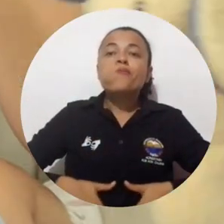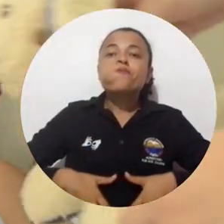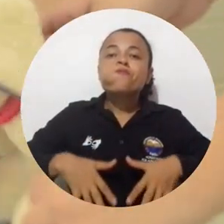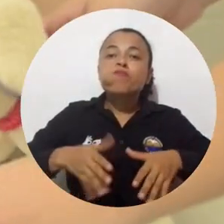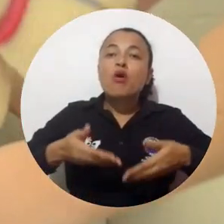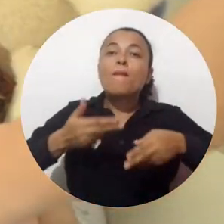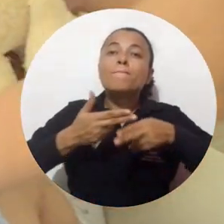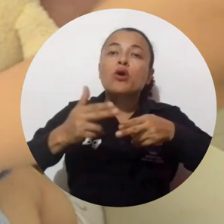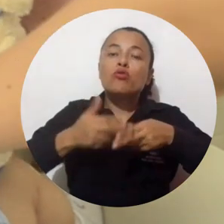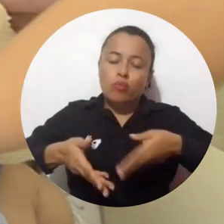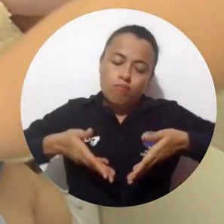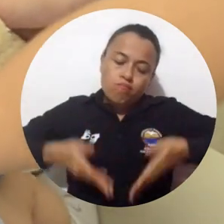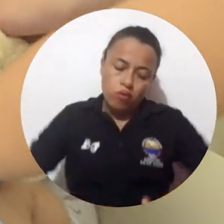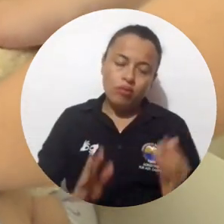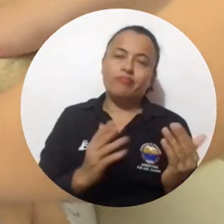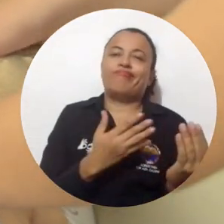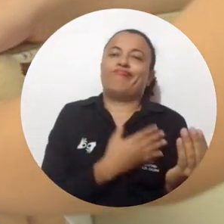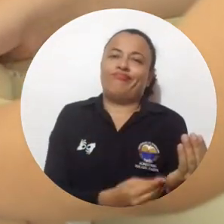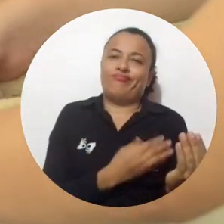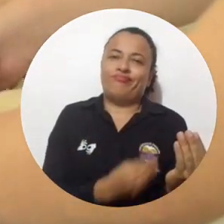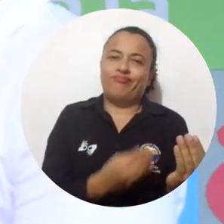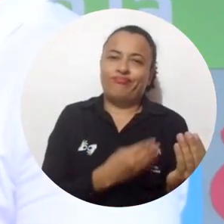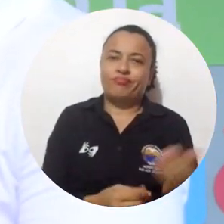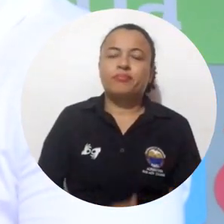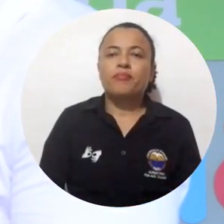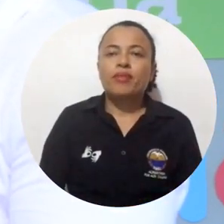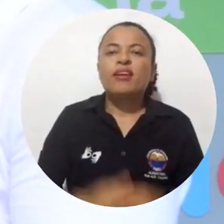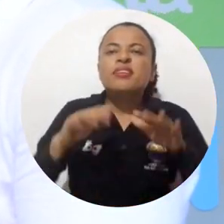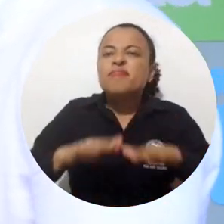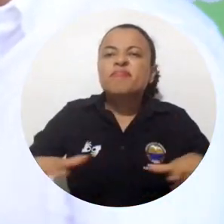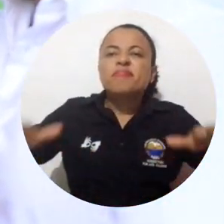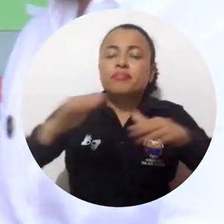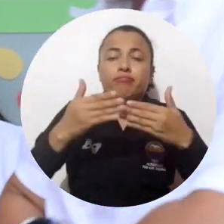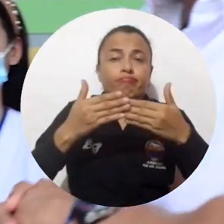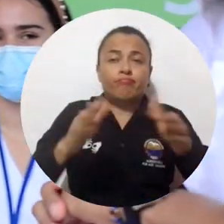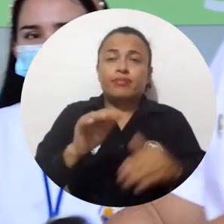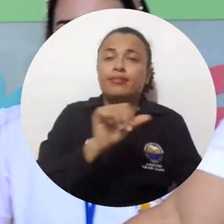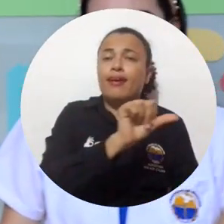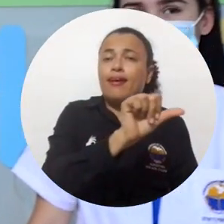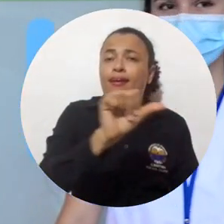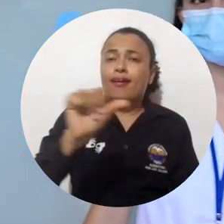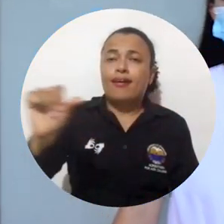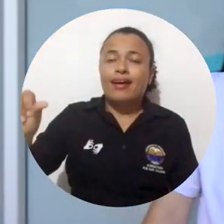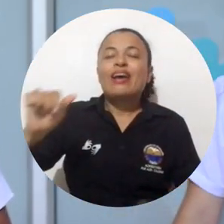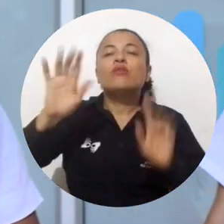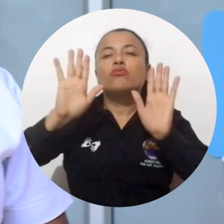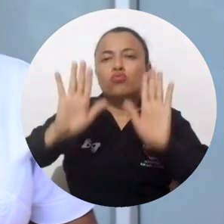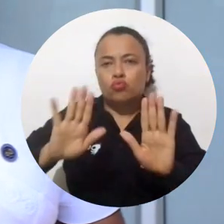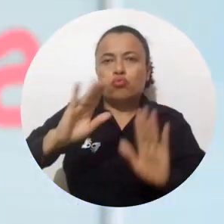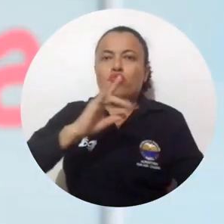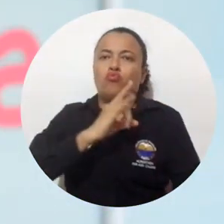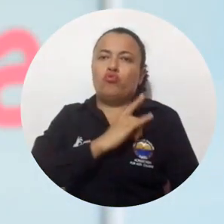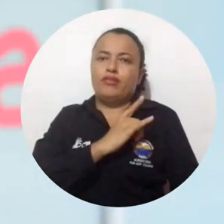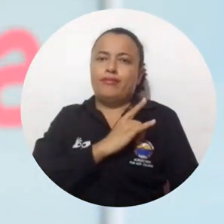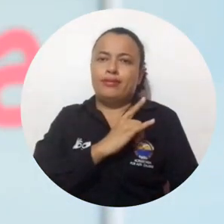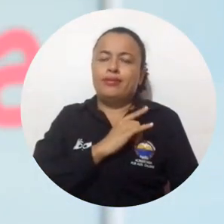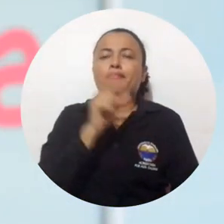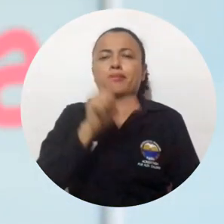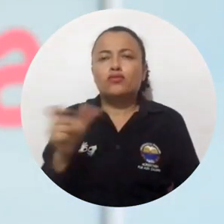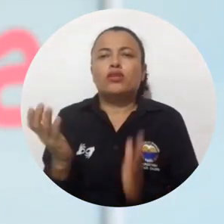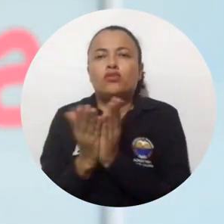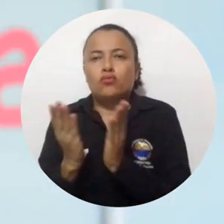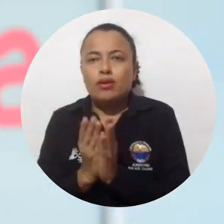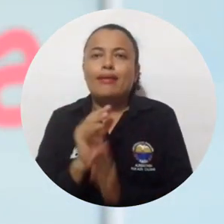que están en gestación y que iniciarán su proceso de lactancia. Este espacio está abierto para todas aquellas personas de la universidad, los